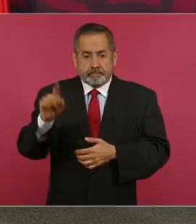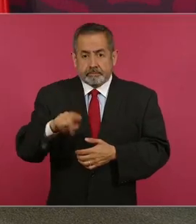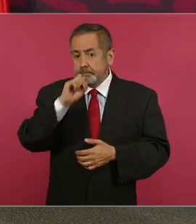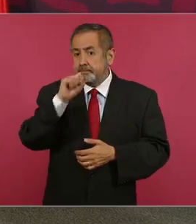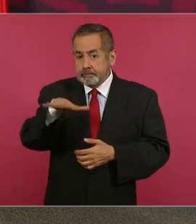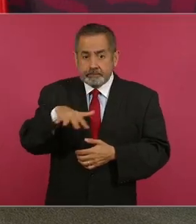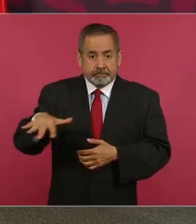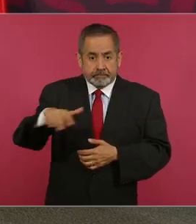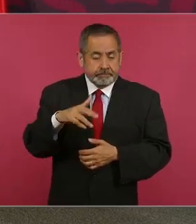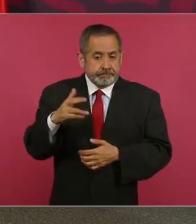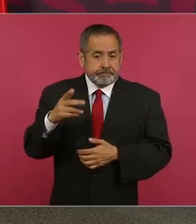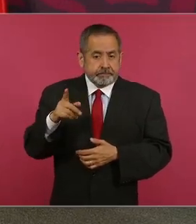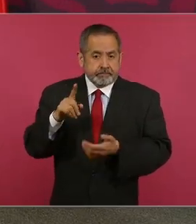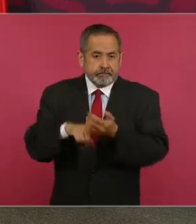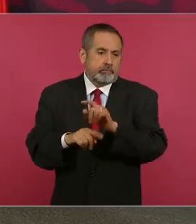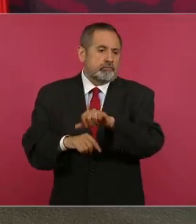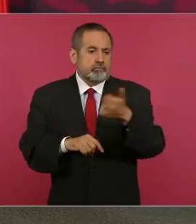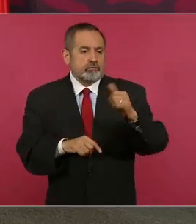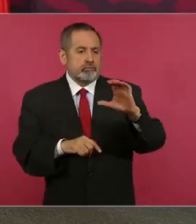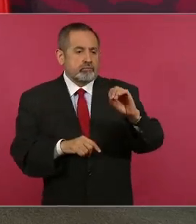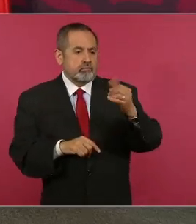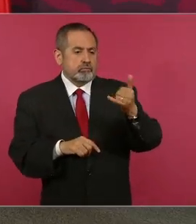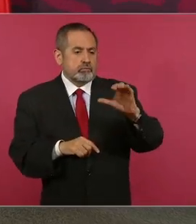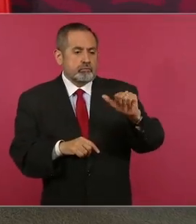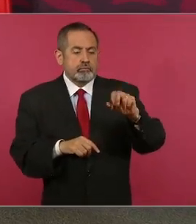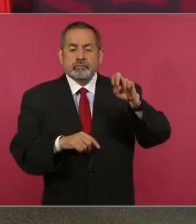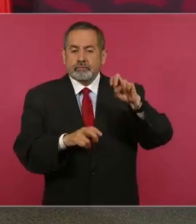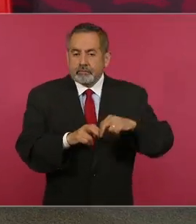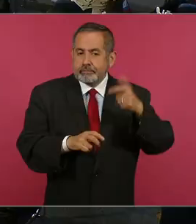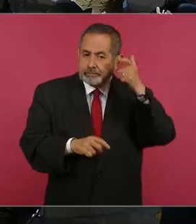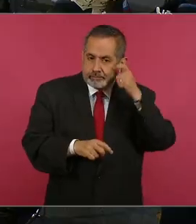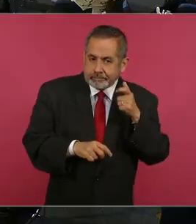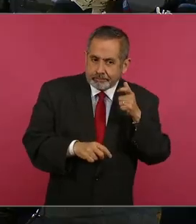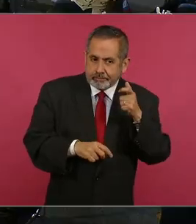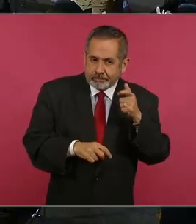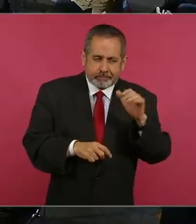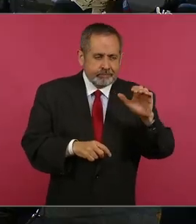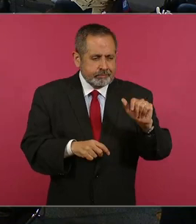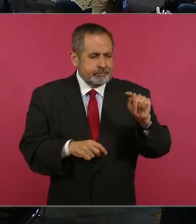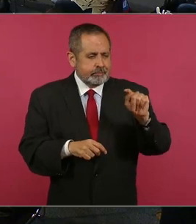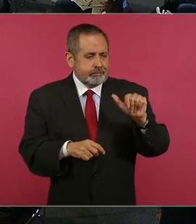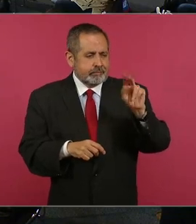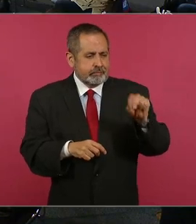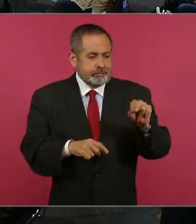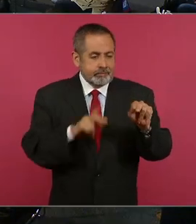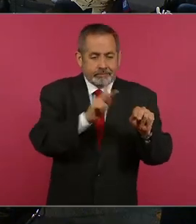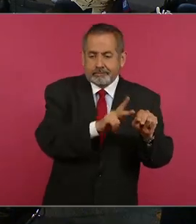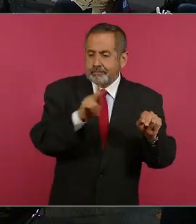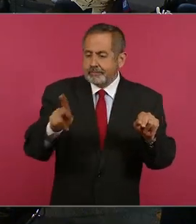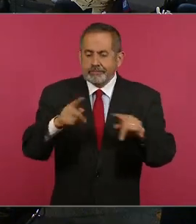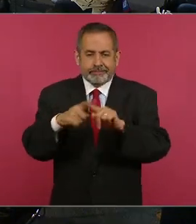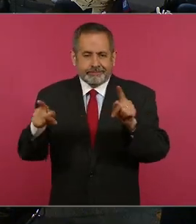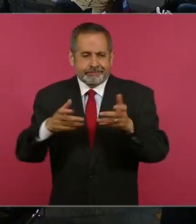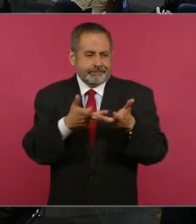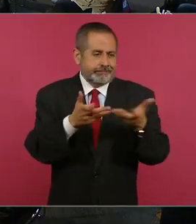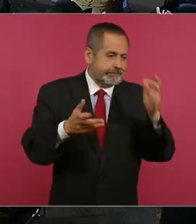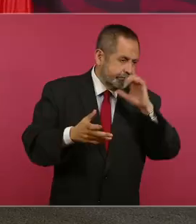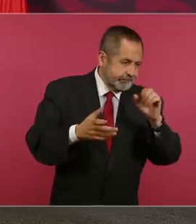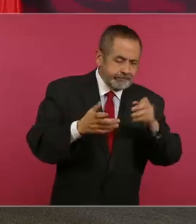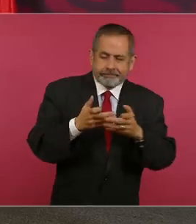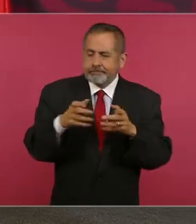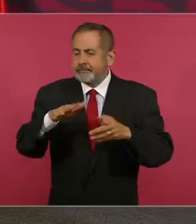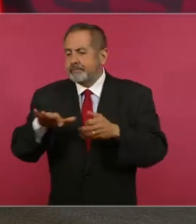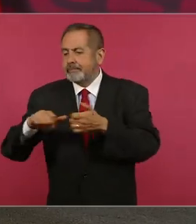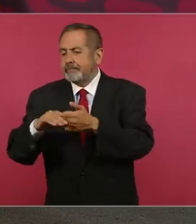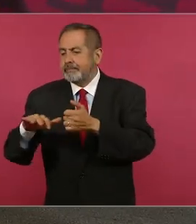otro Coyuca en Guerrero, Coyuca de Catalán, nada más que está en Tierra Caliente y es de